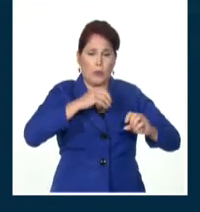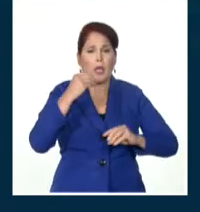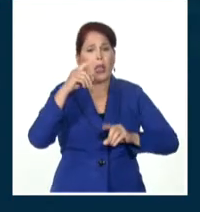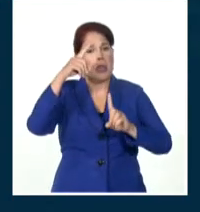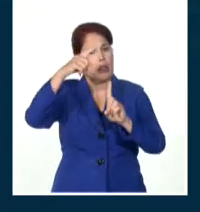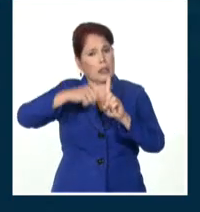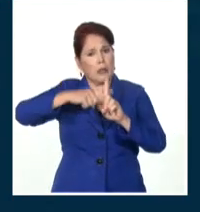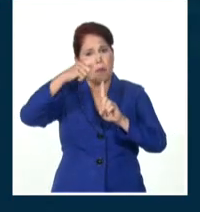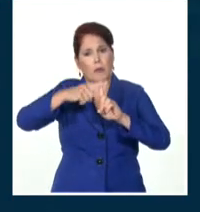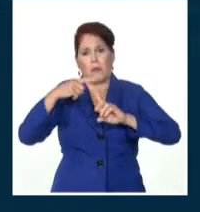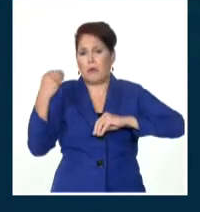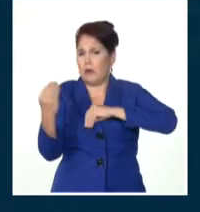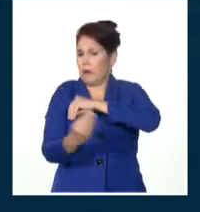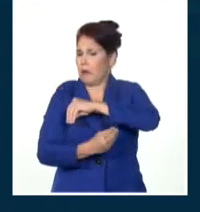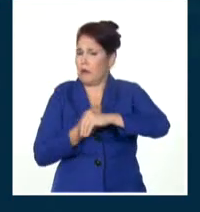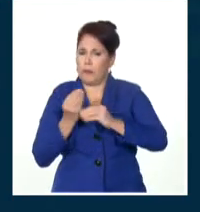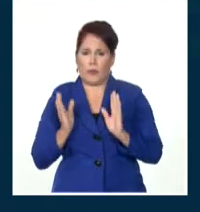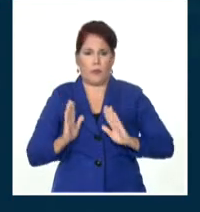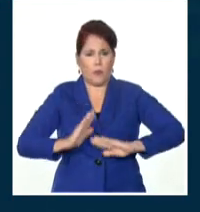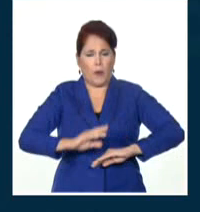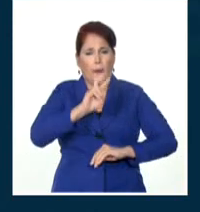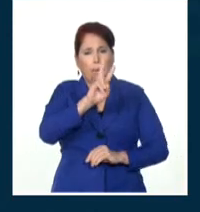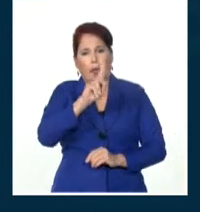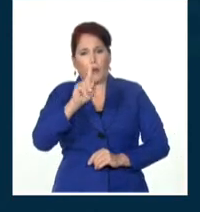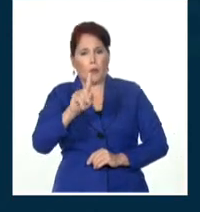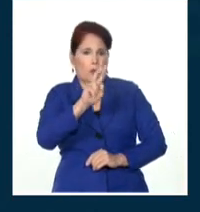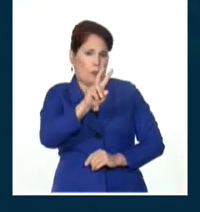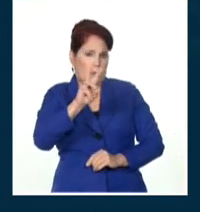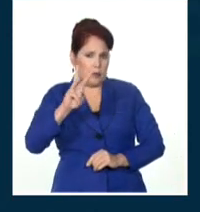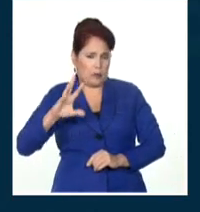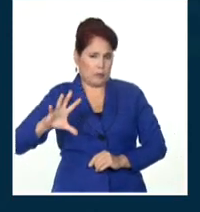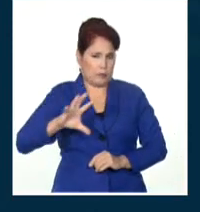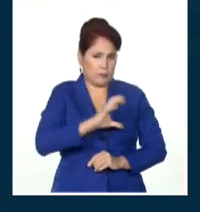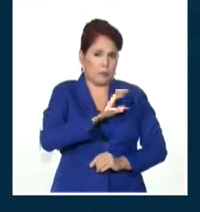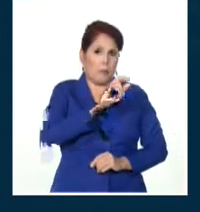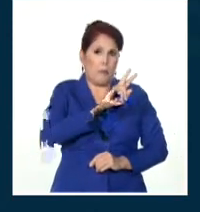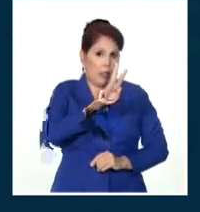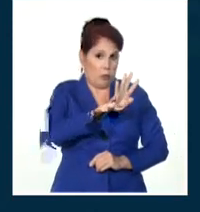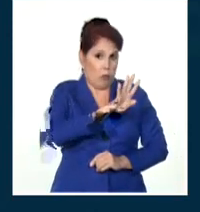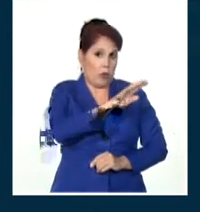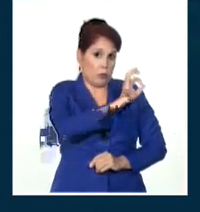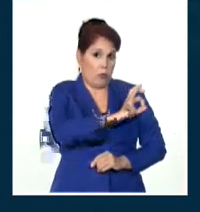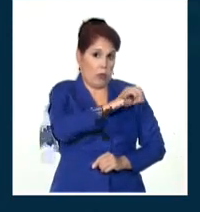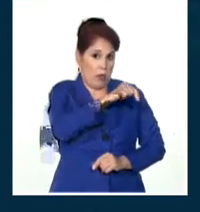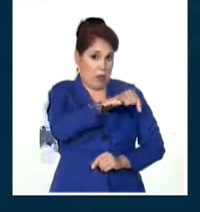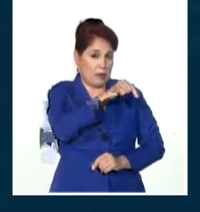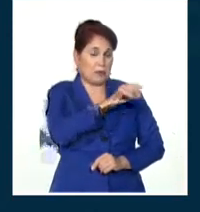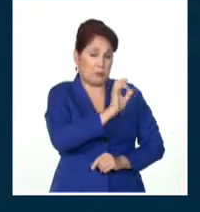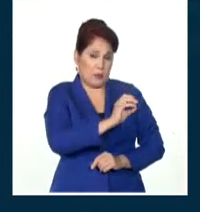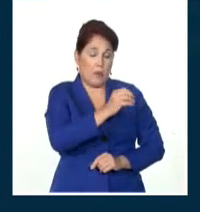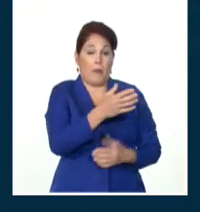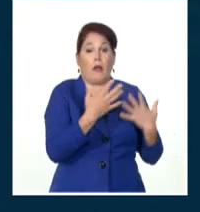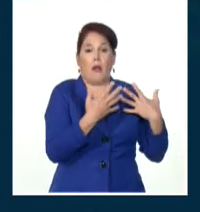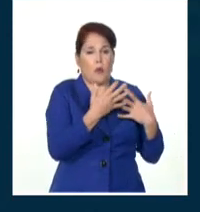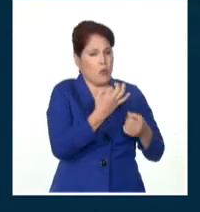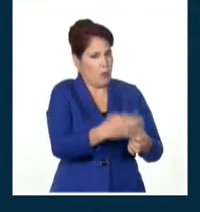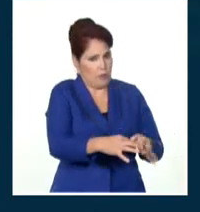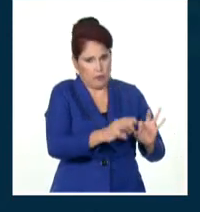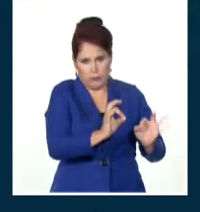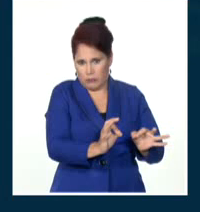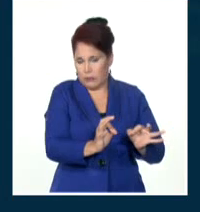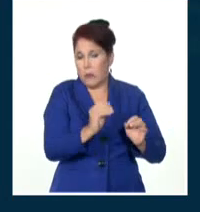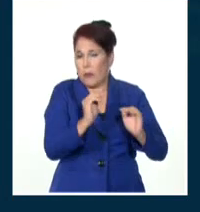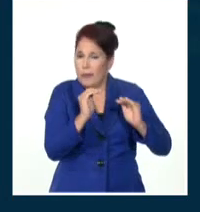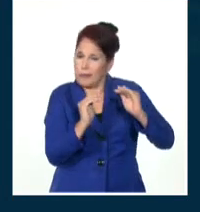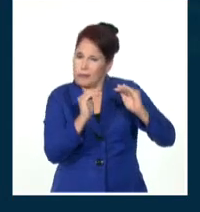valores mínimos en la madrugada, 21, 23 grados Celsius en gran parte del país, llegando hasta 24 en localidades de la región oriental, pero puntualmente pudieran haber algún valor